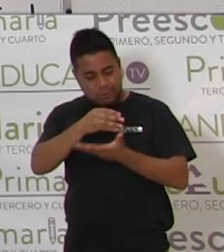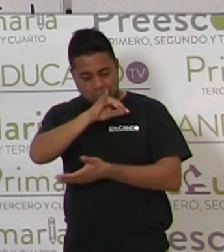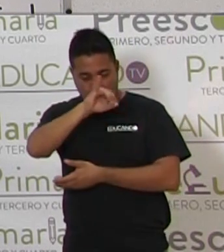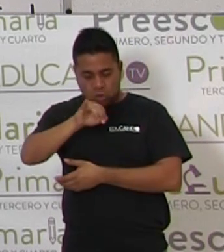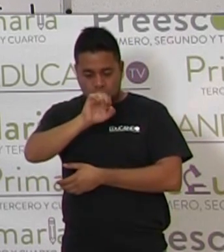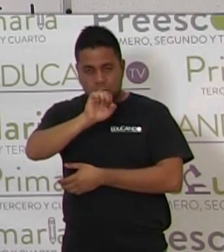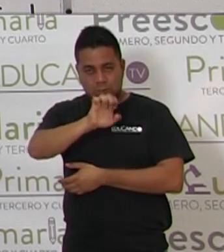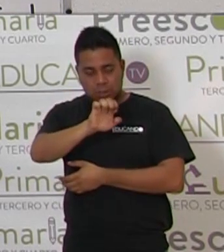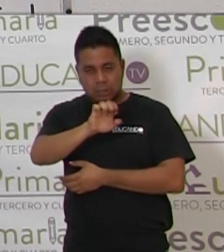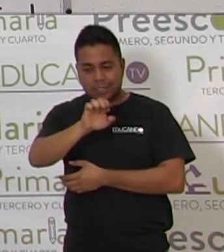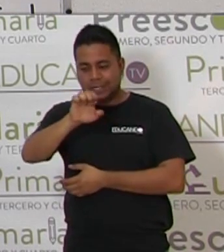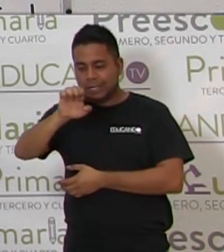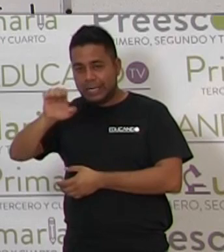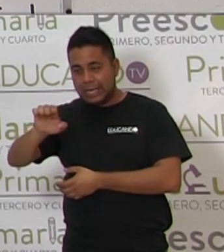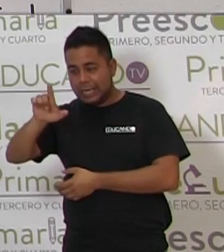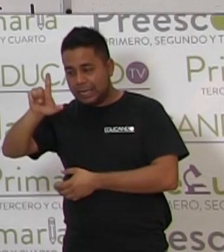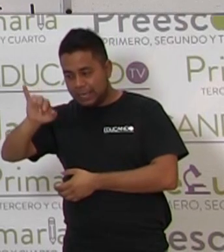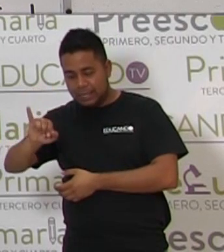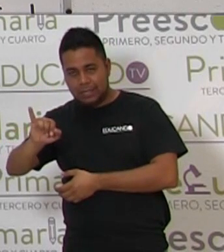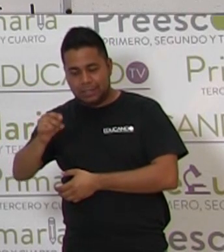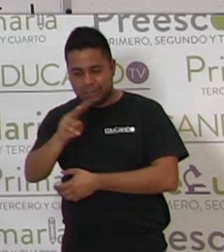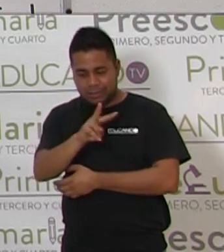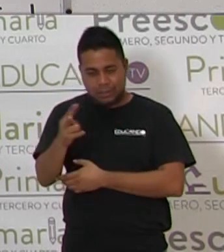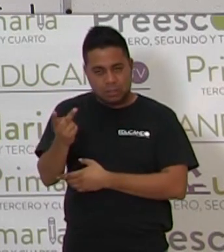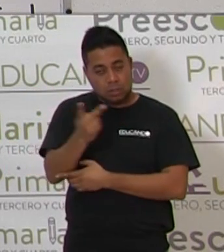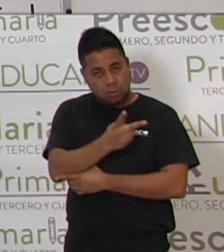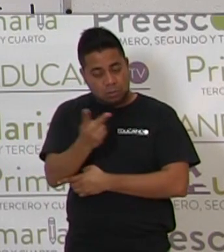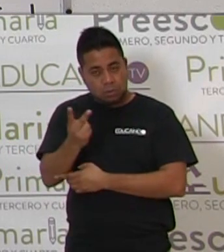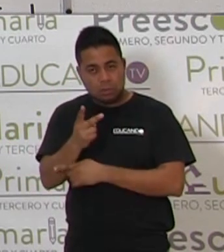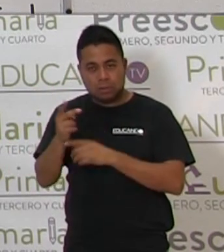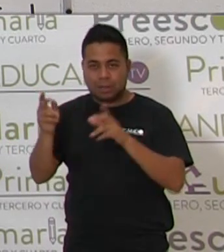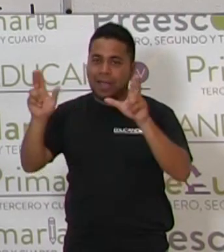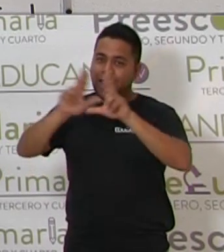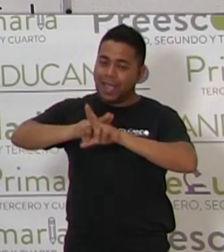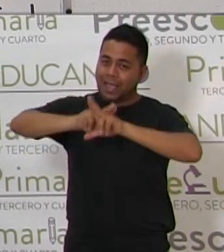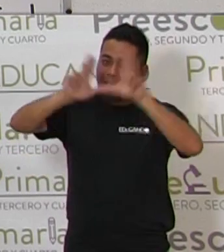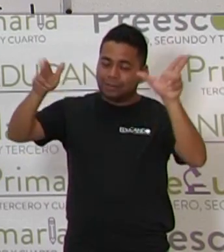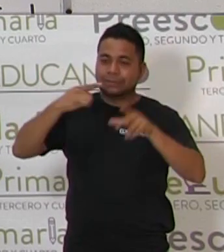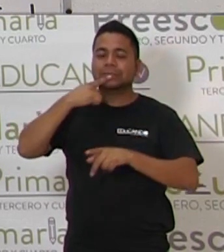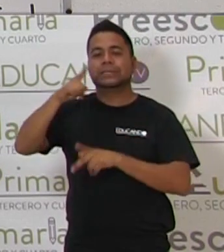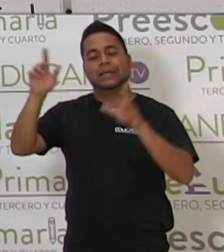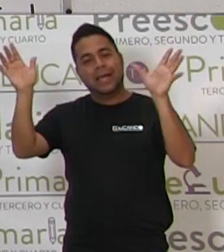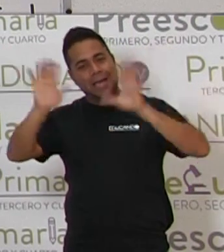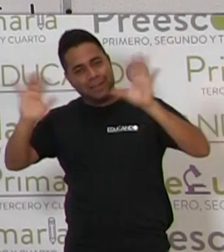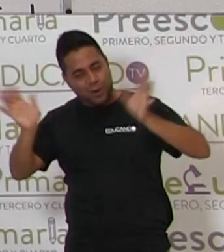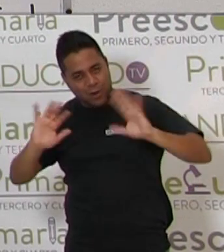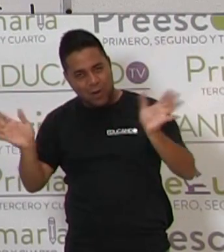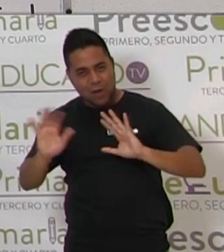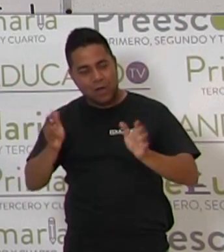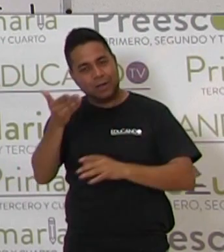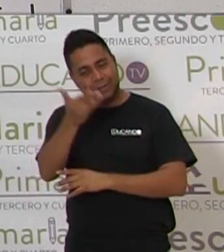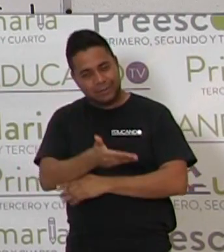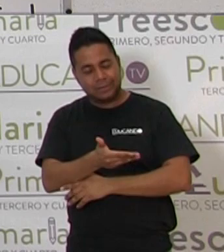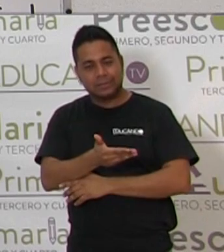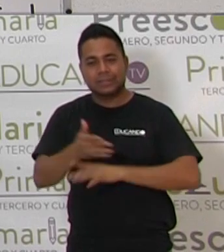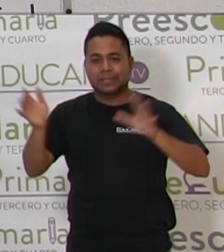Eli y ellos se van a despedir de ti, te van a decir adiós, adiós, adiós, adiós. Y yo te veo